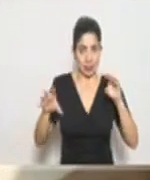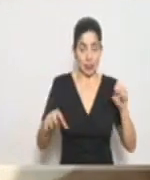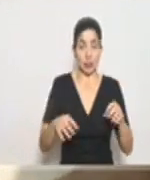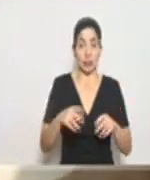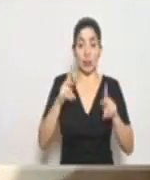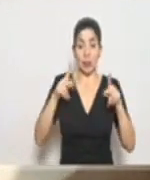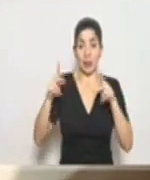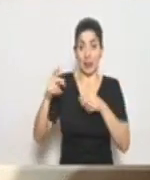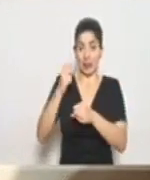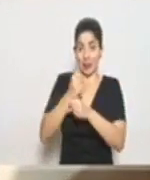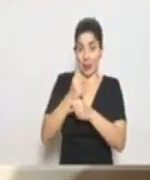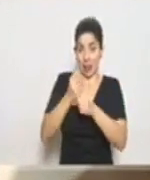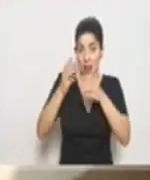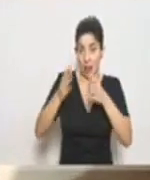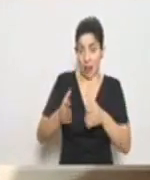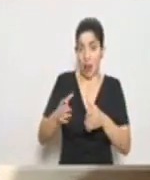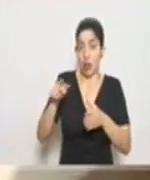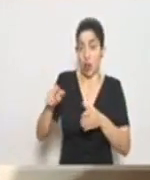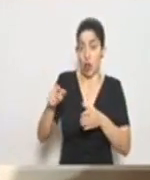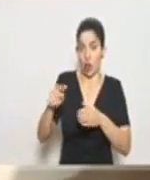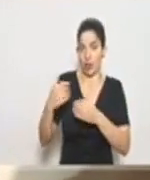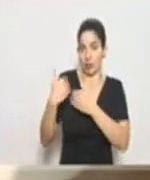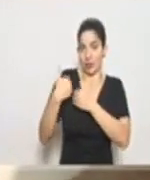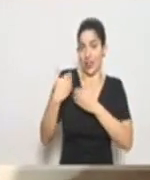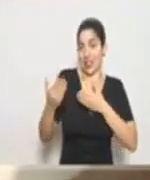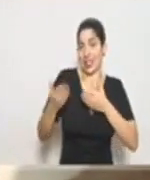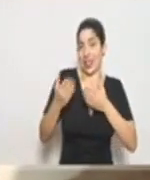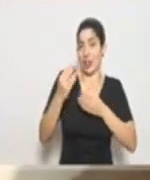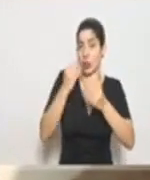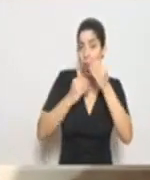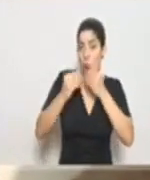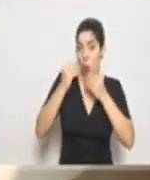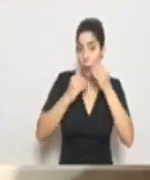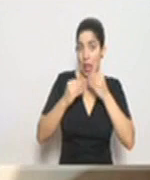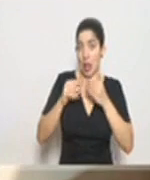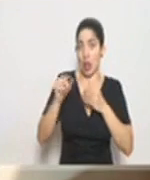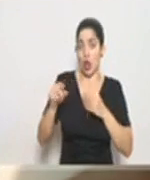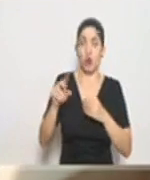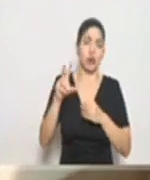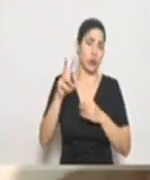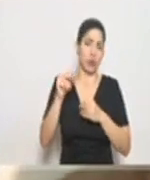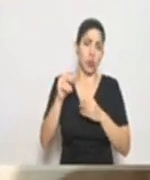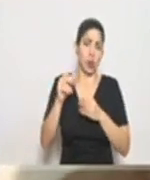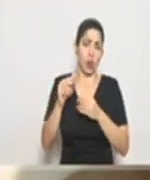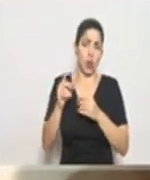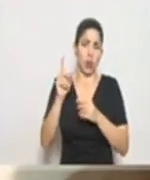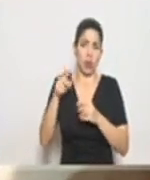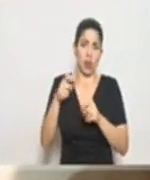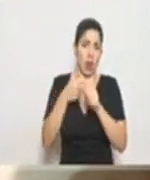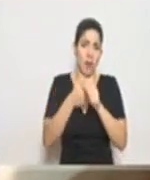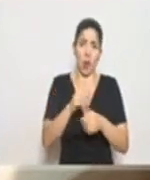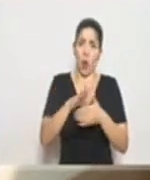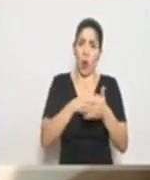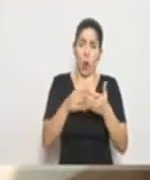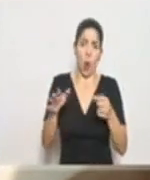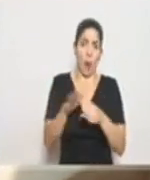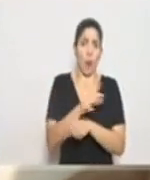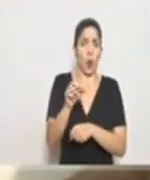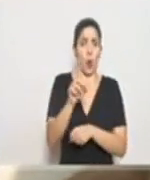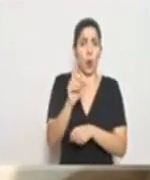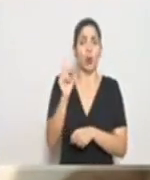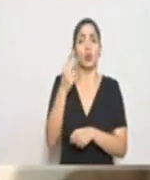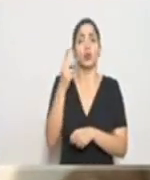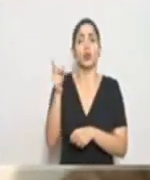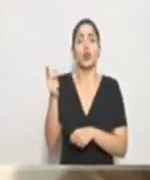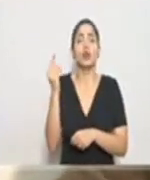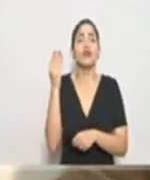funcionarios y los funcionarias que dan el servicio de comedores no les estamos pidiendo cumplir el horario completo, sino que se preste